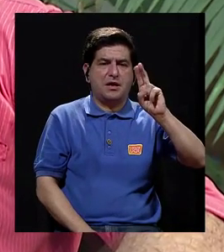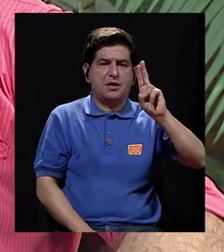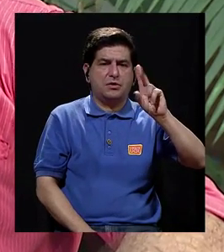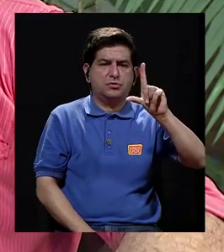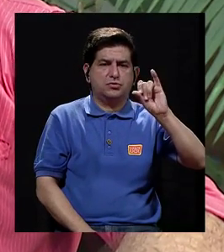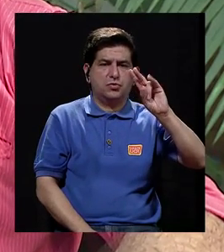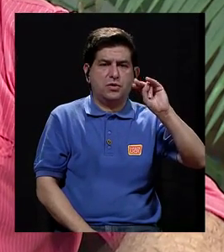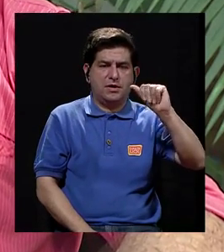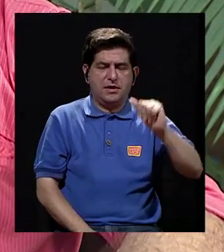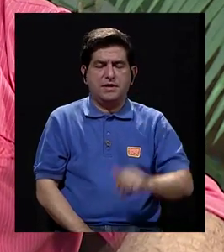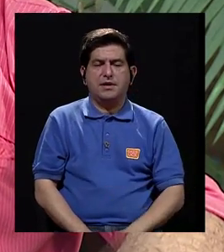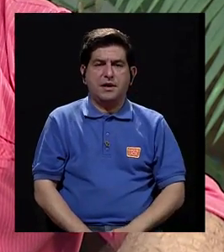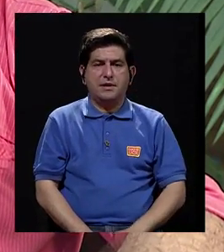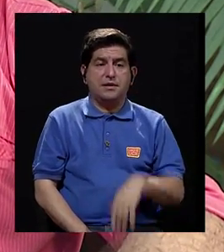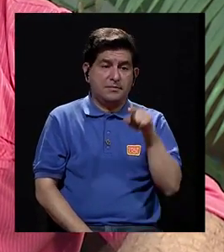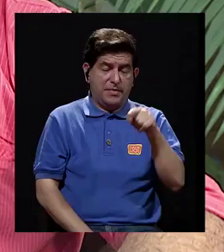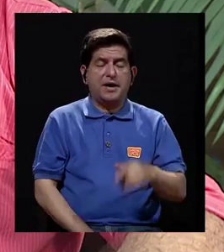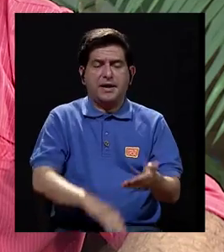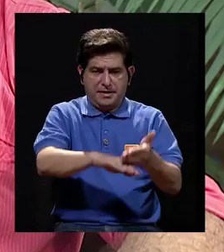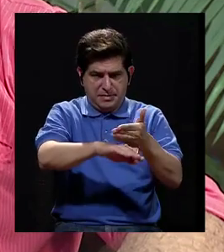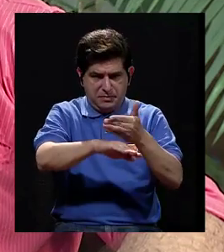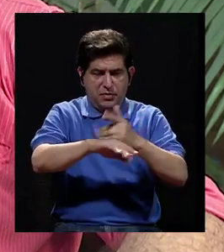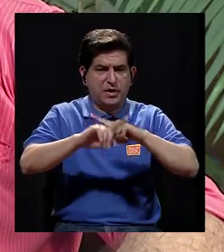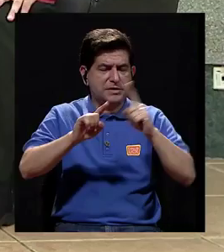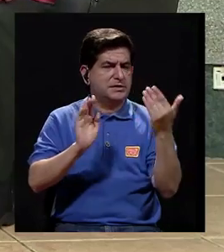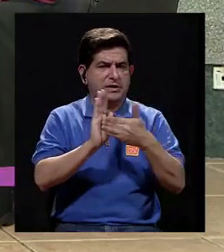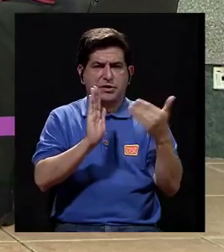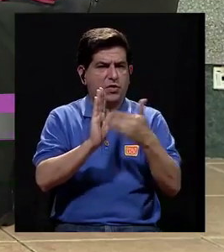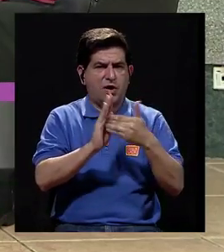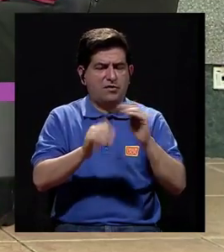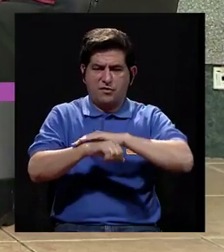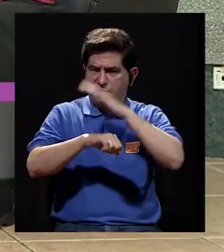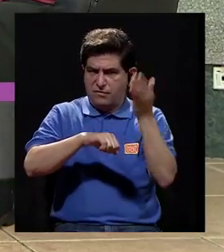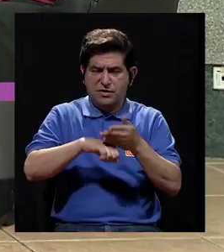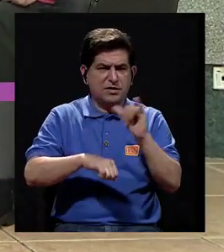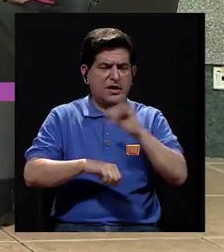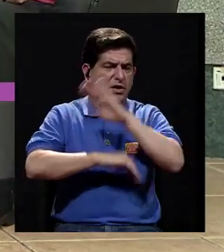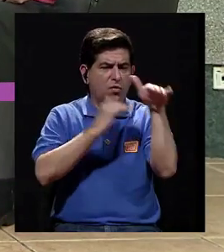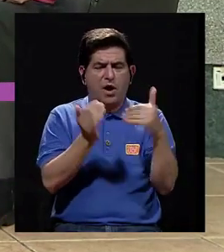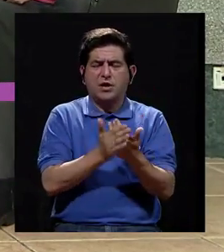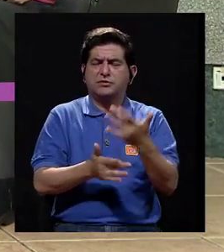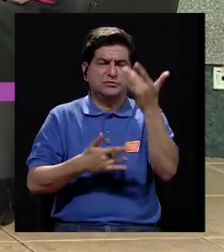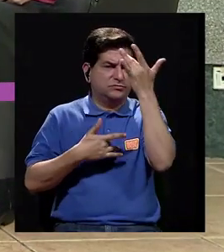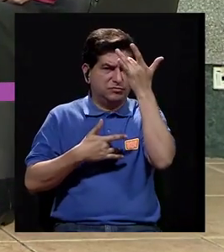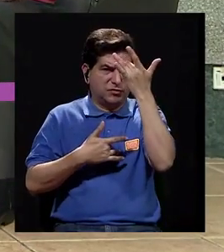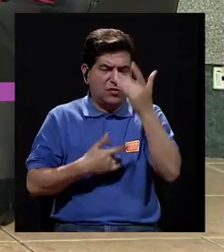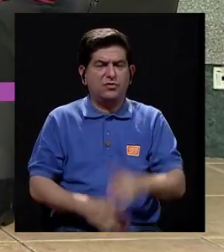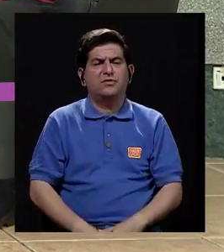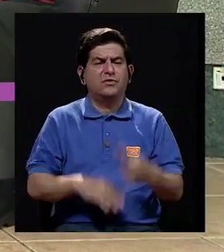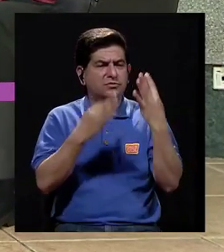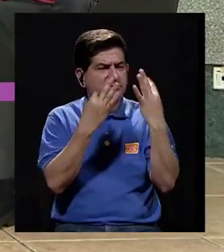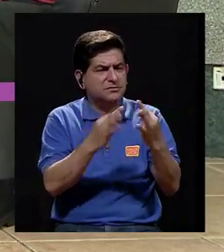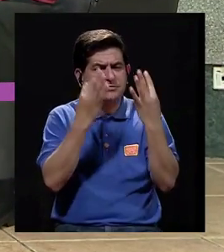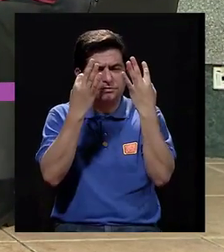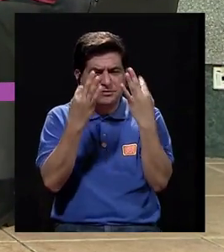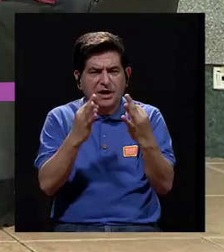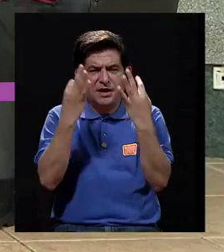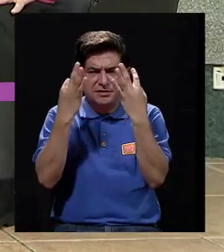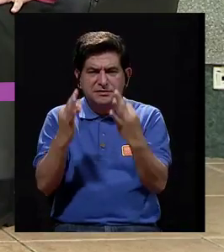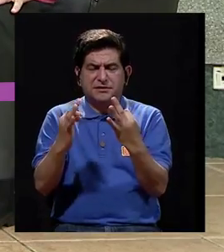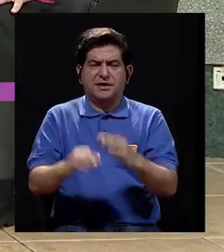insulina, para mejorarle y no le afecte en el embarazo. Y así, sucesivamente, con cada padecimiento, lo buscaríamos